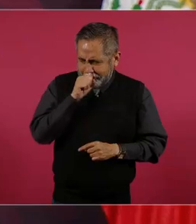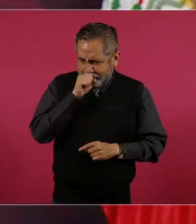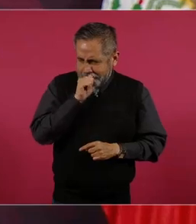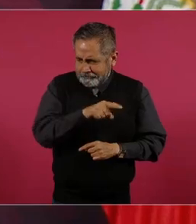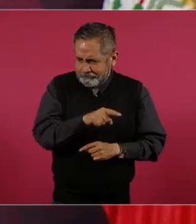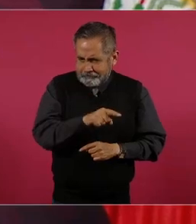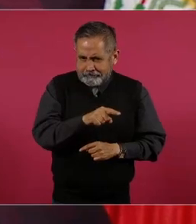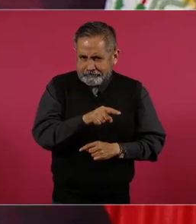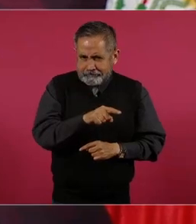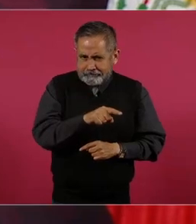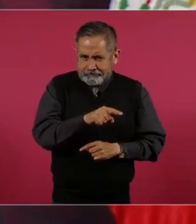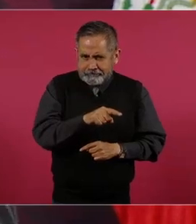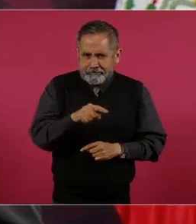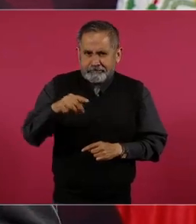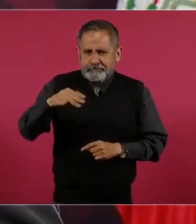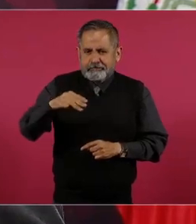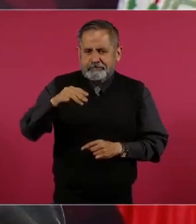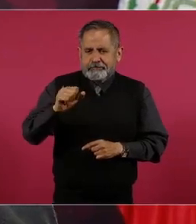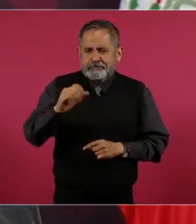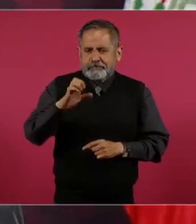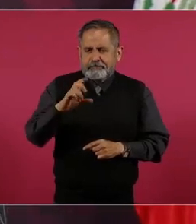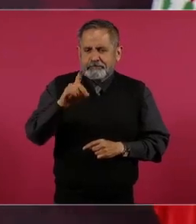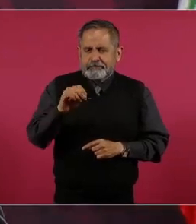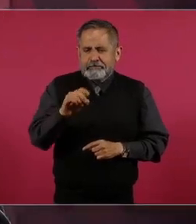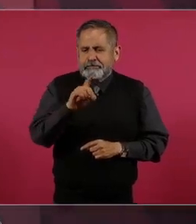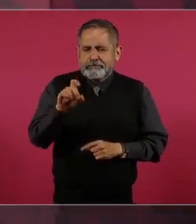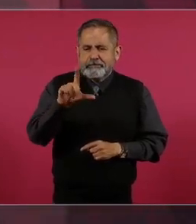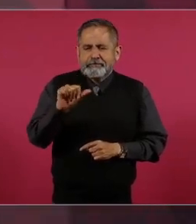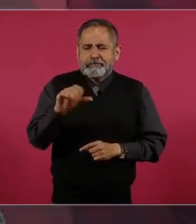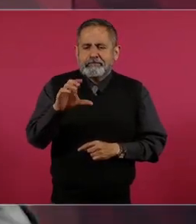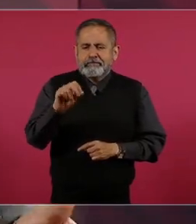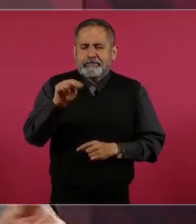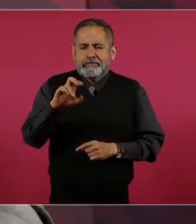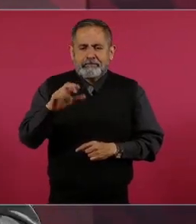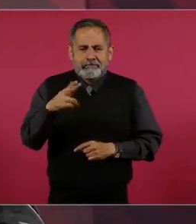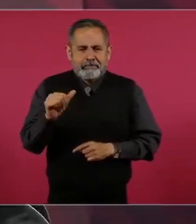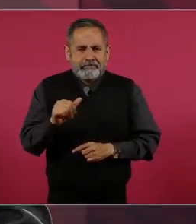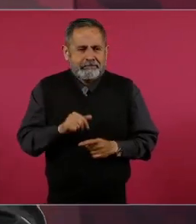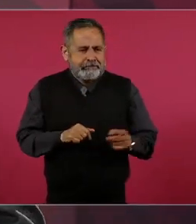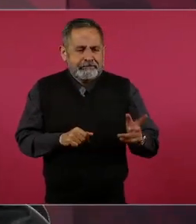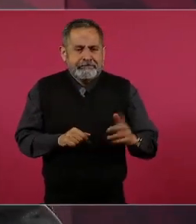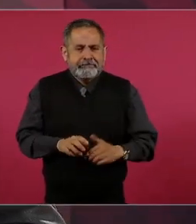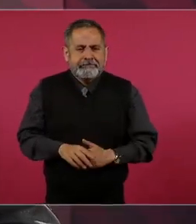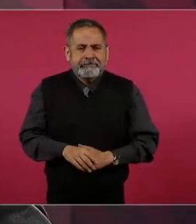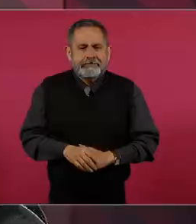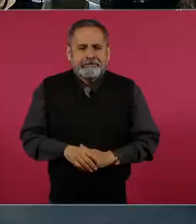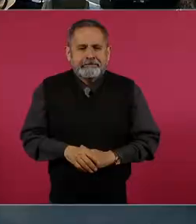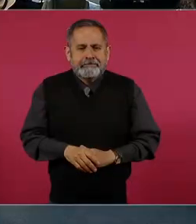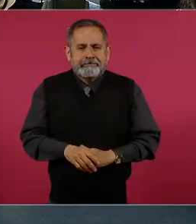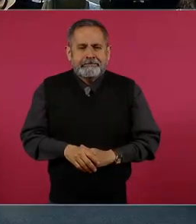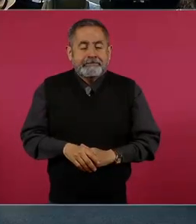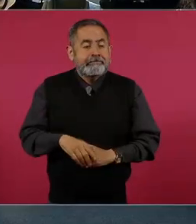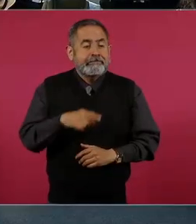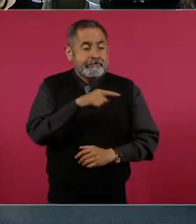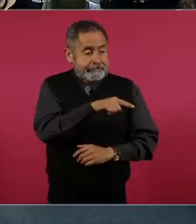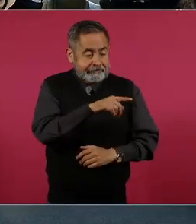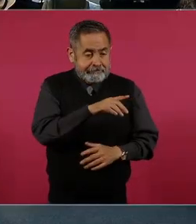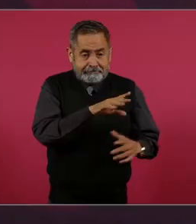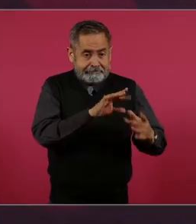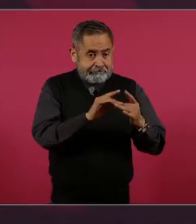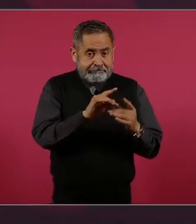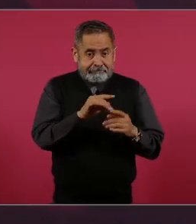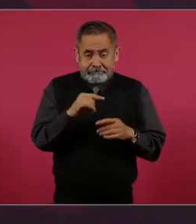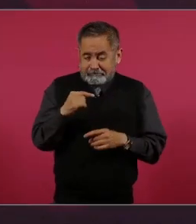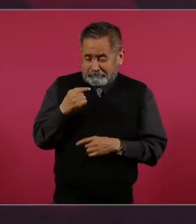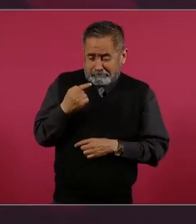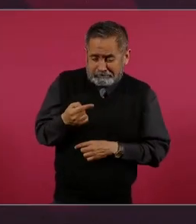Macedo de la Concha, y al día siguiente o a